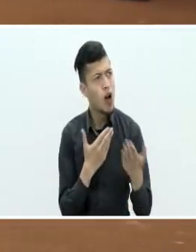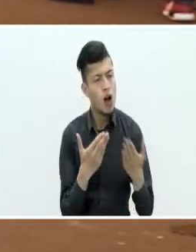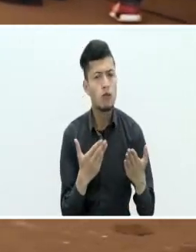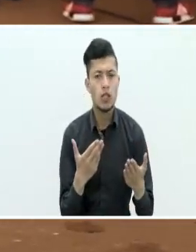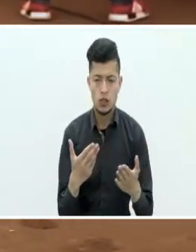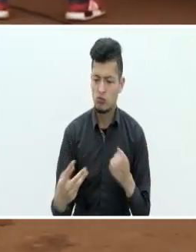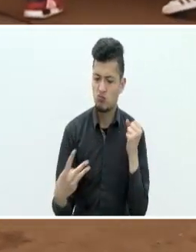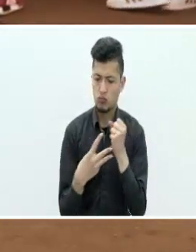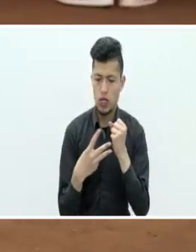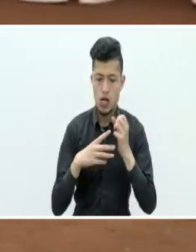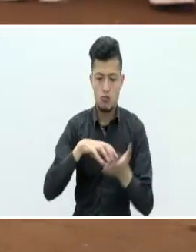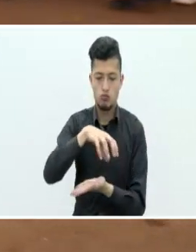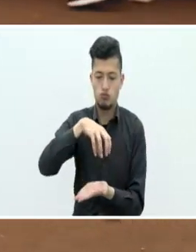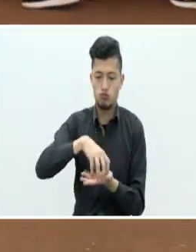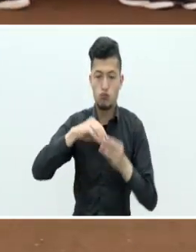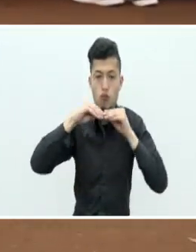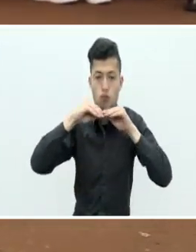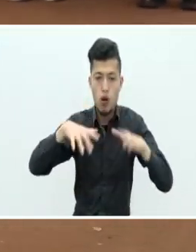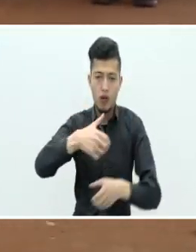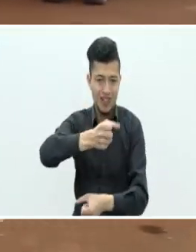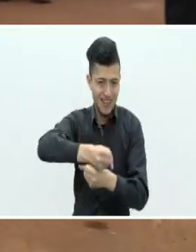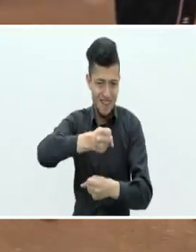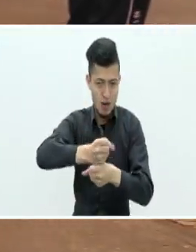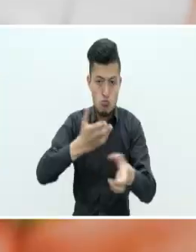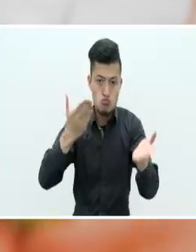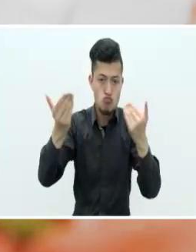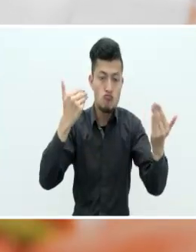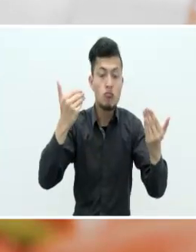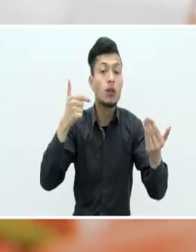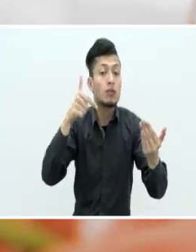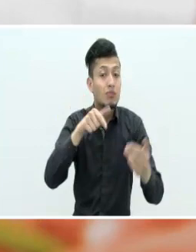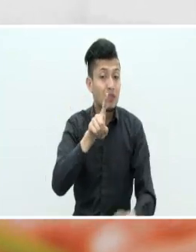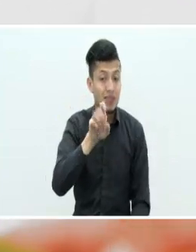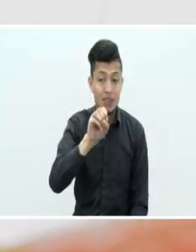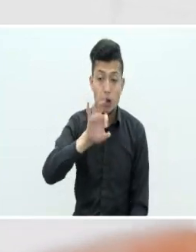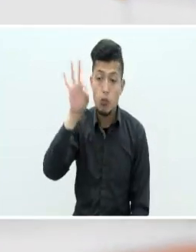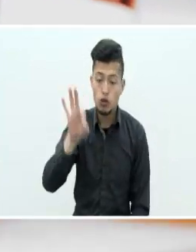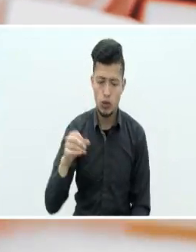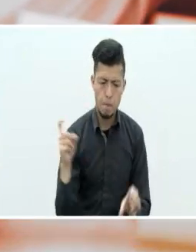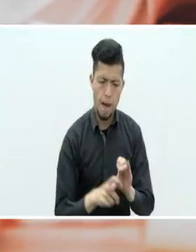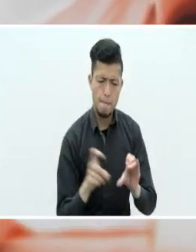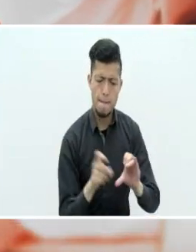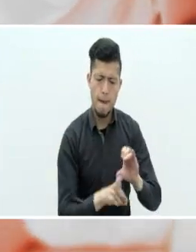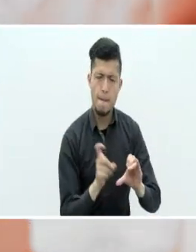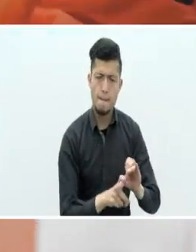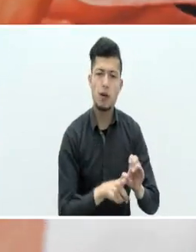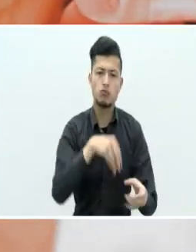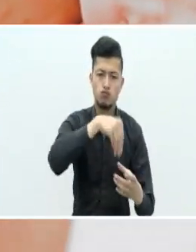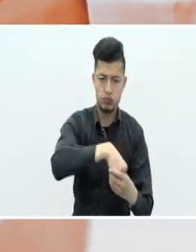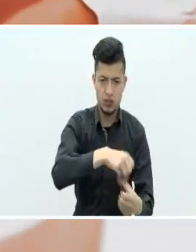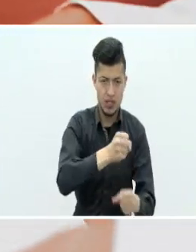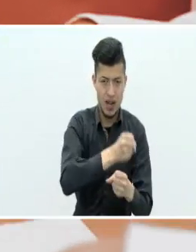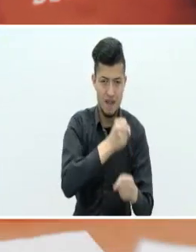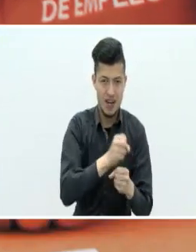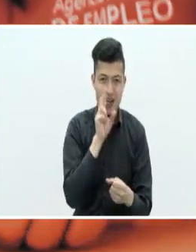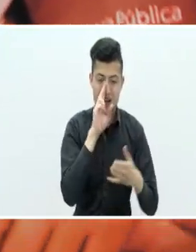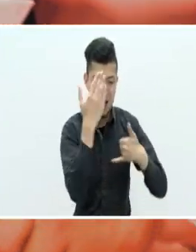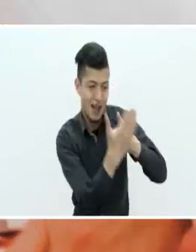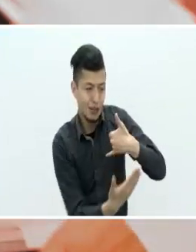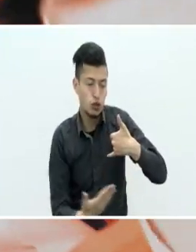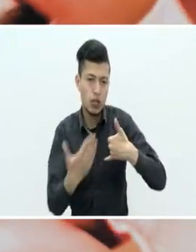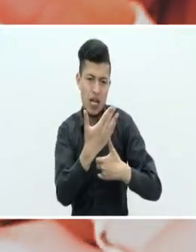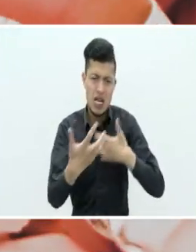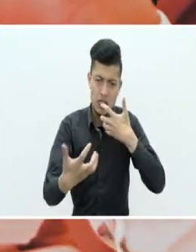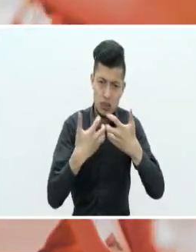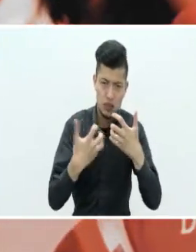Pública de Empleo del Centro. Es el 60% de las colocaciones que a nivel nacional se dan con todo el sistema